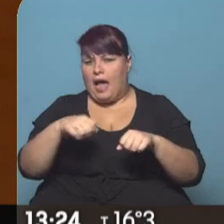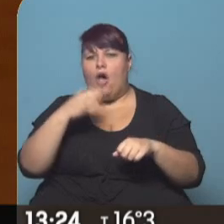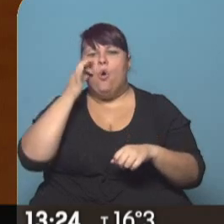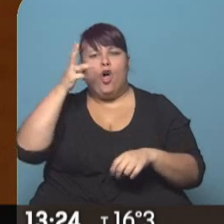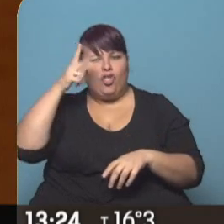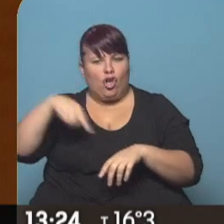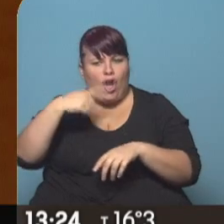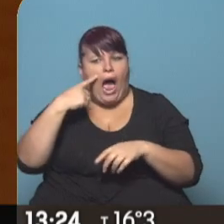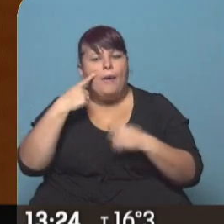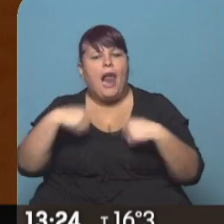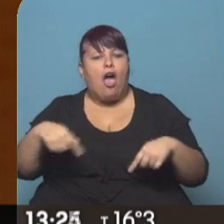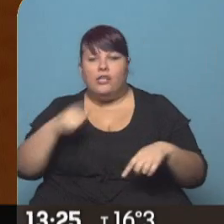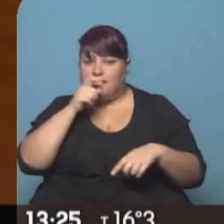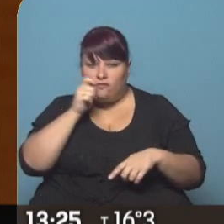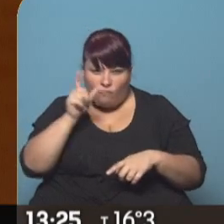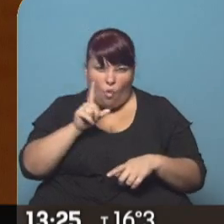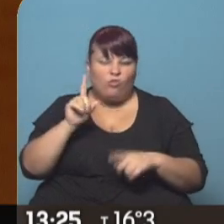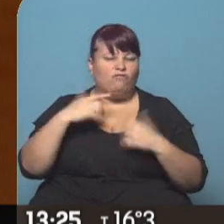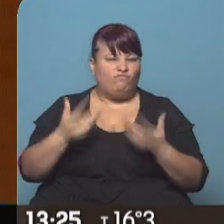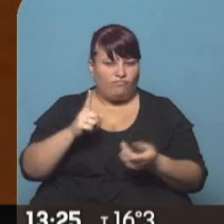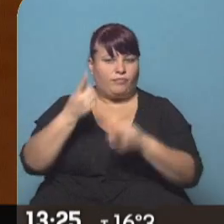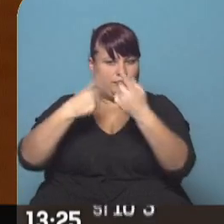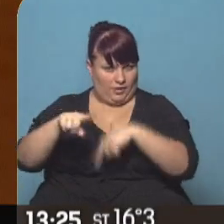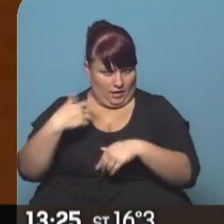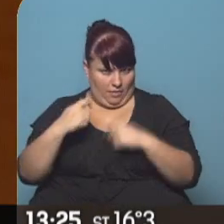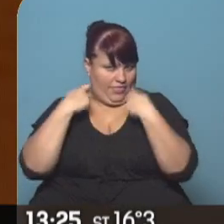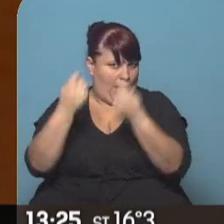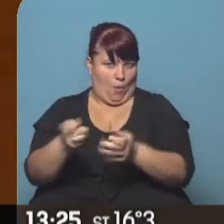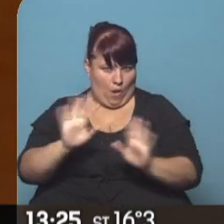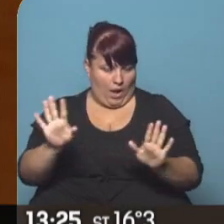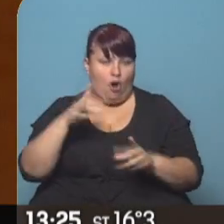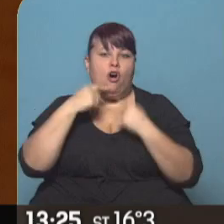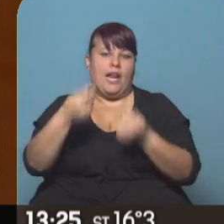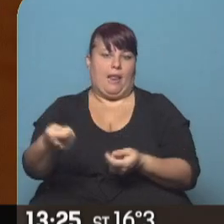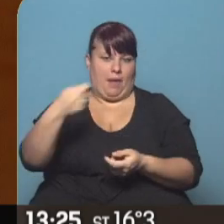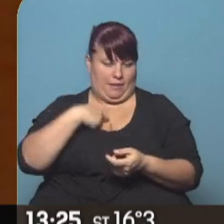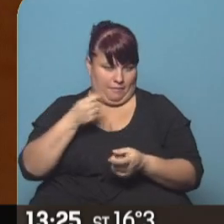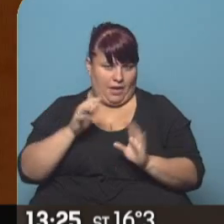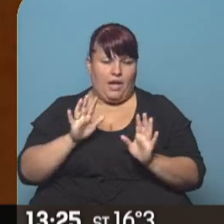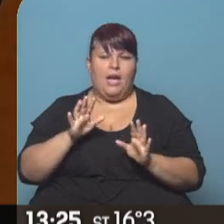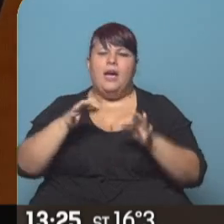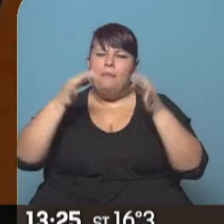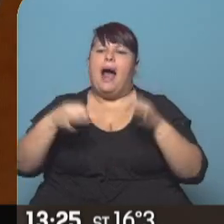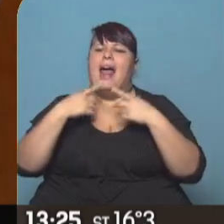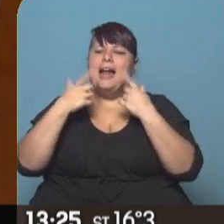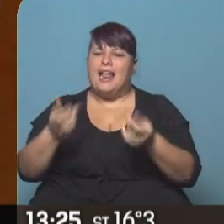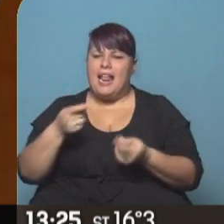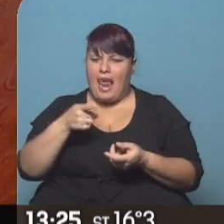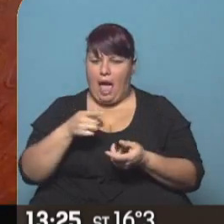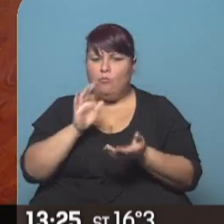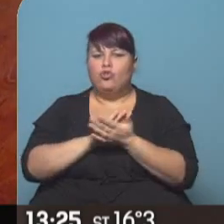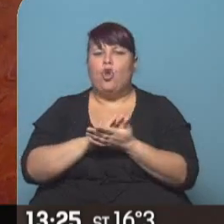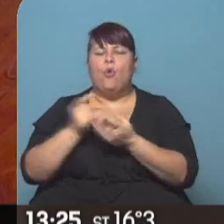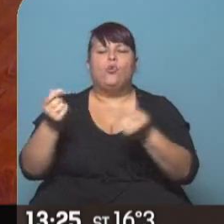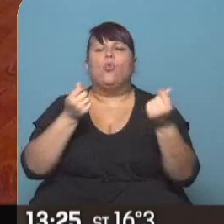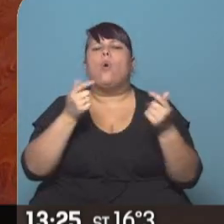48 horas para ver ese producto. Y si no le gusta o no le satisface, se puede devolver o reclamar sobre el mismo. Para hacer reclamos en cuestiones de